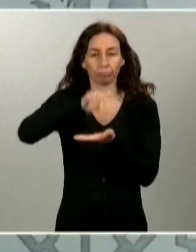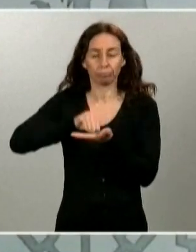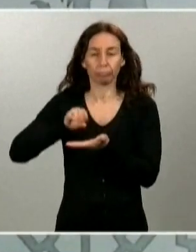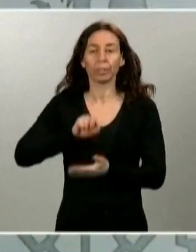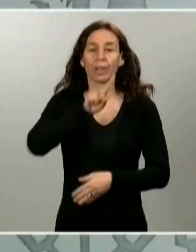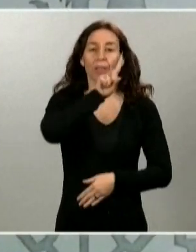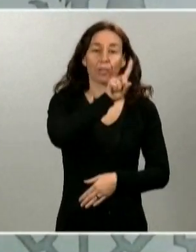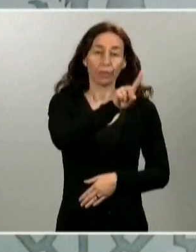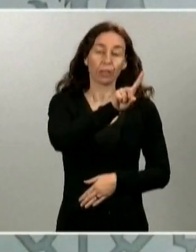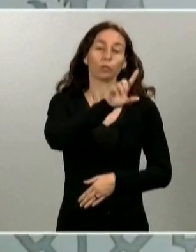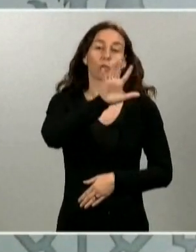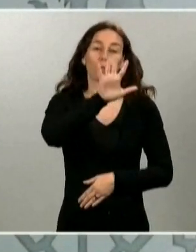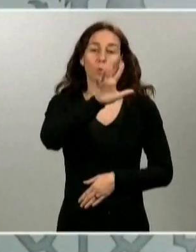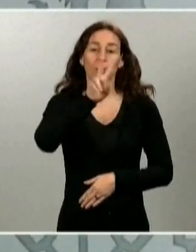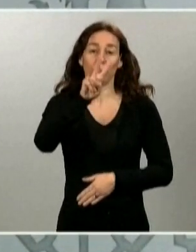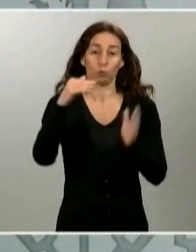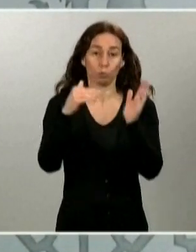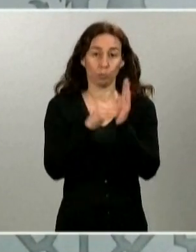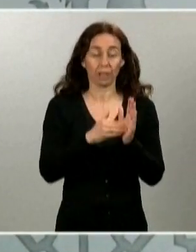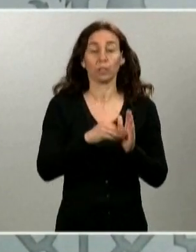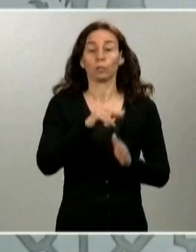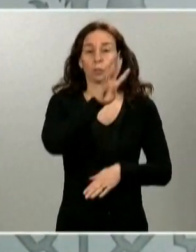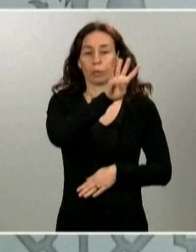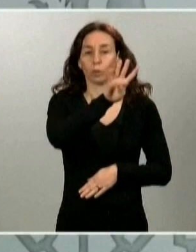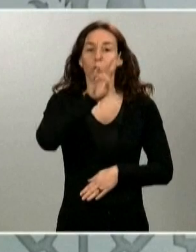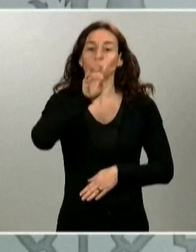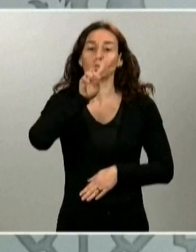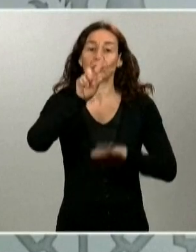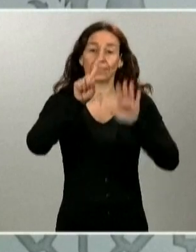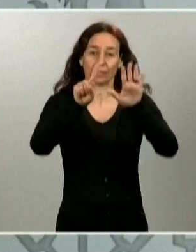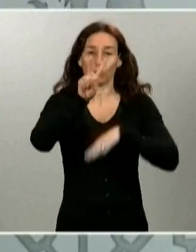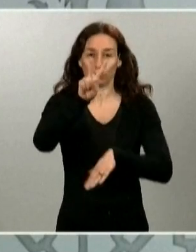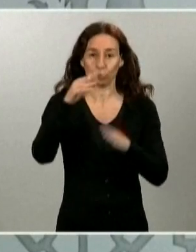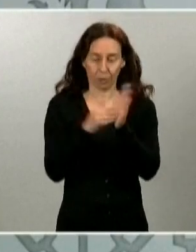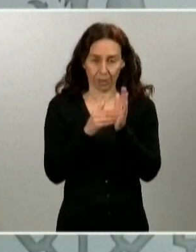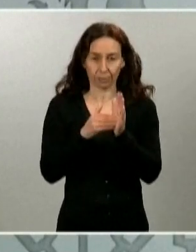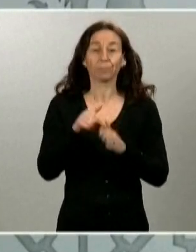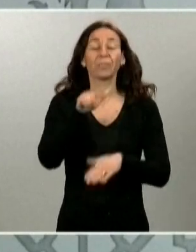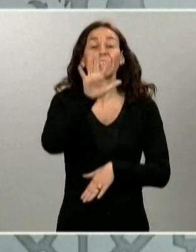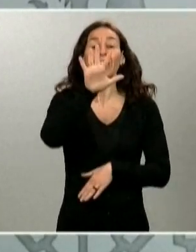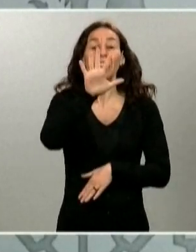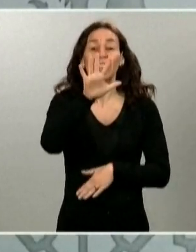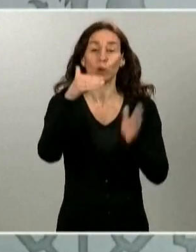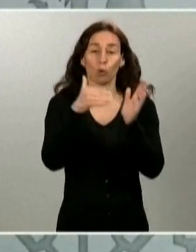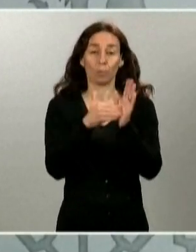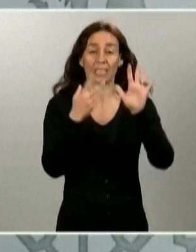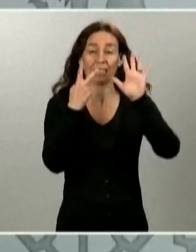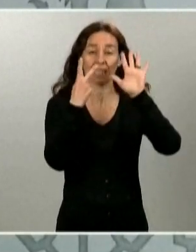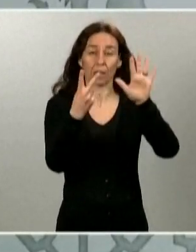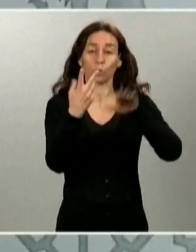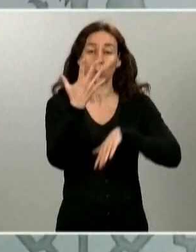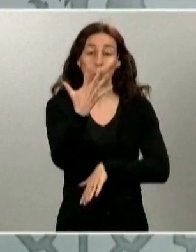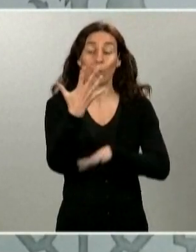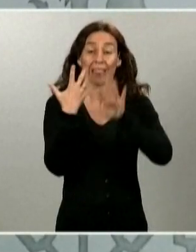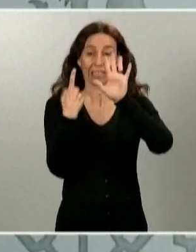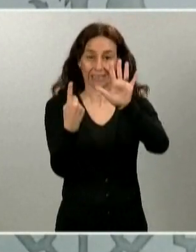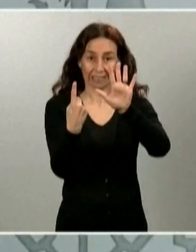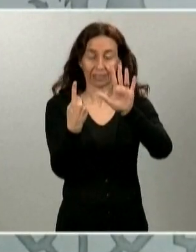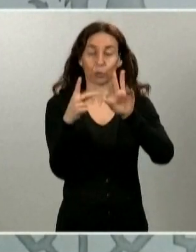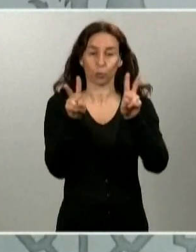.446, lo que representa un total de 5.756 casos nuevos.